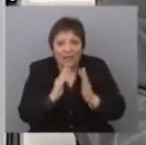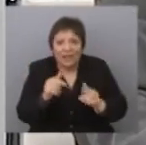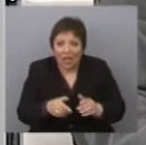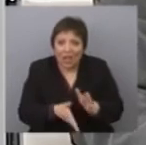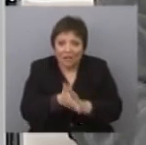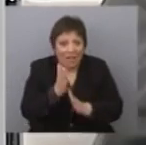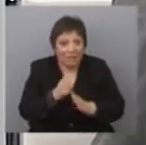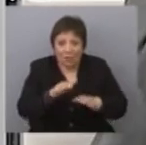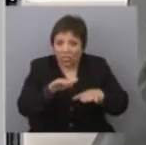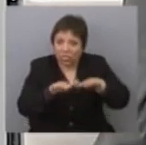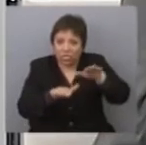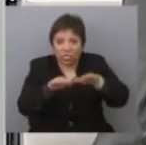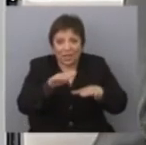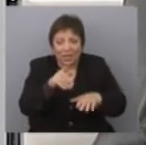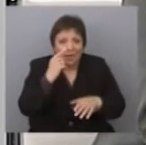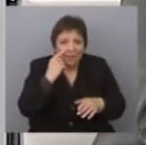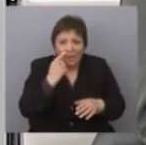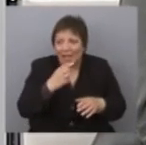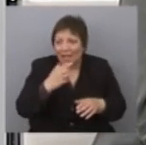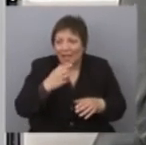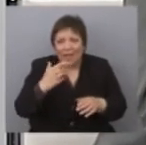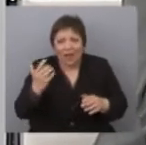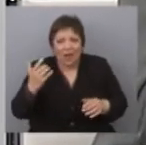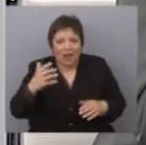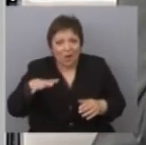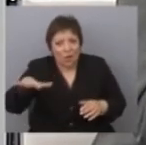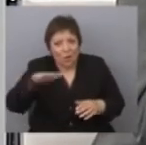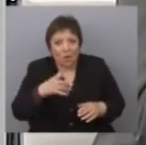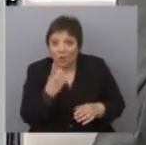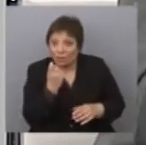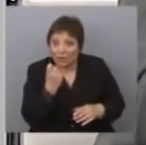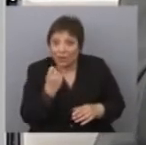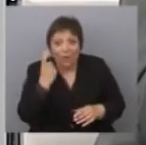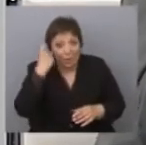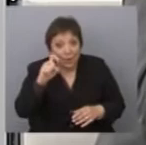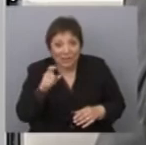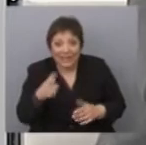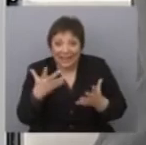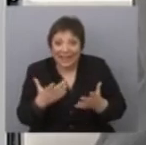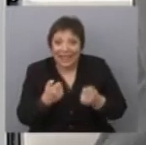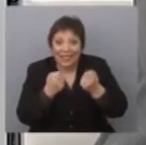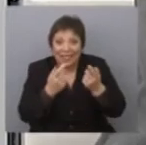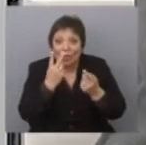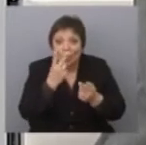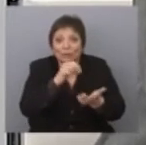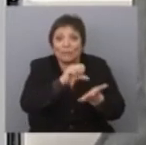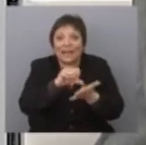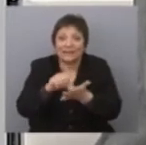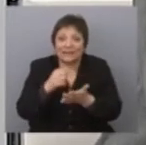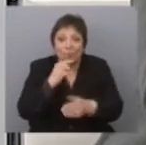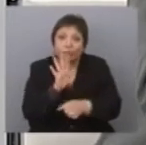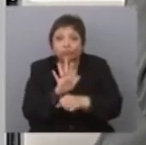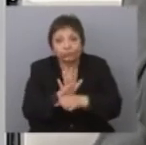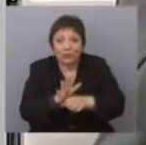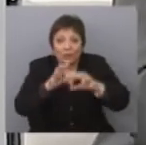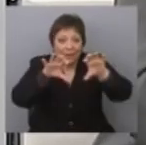inestabilidad. Esta imagen de la polarización funciona mucho para ese proyecto de dar una idea de dos países, o de un